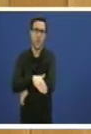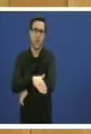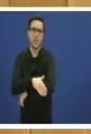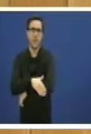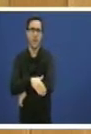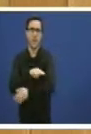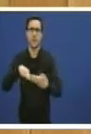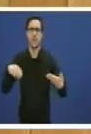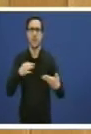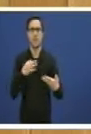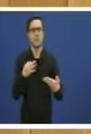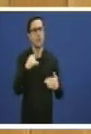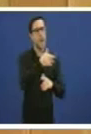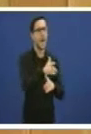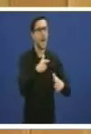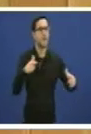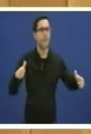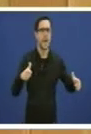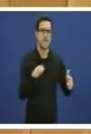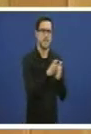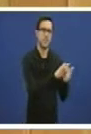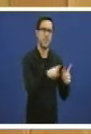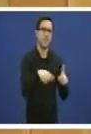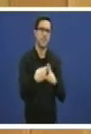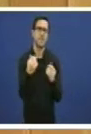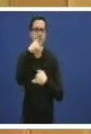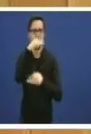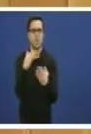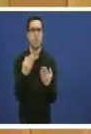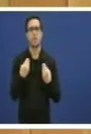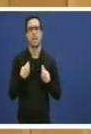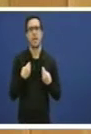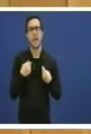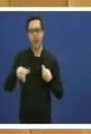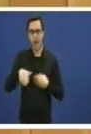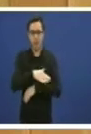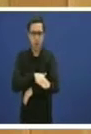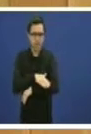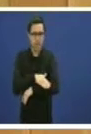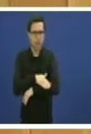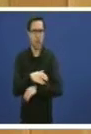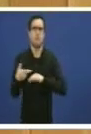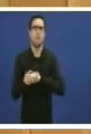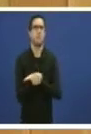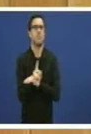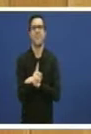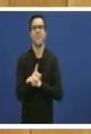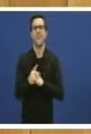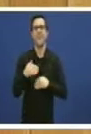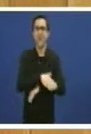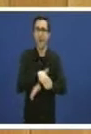prestación sanitarias Este goberno non son non está a recortar senón que está a ampliar